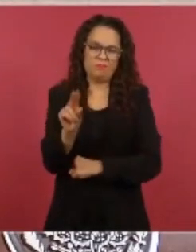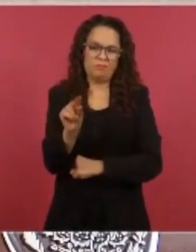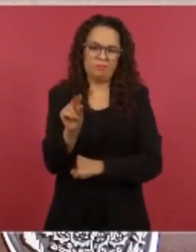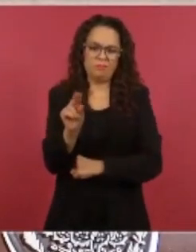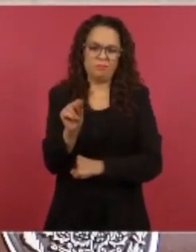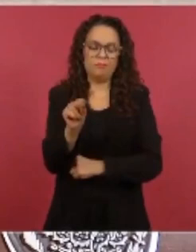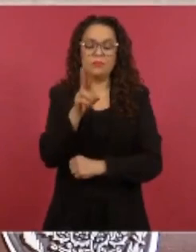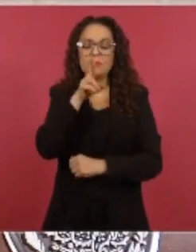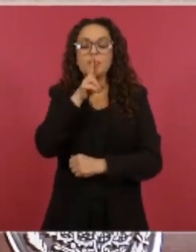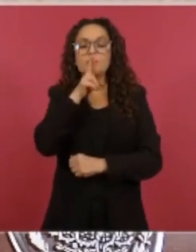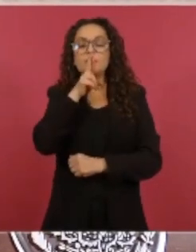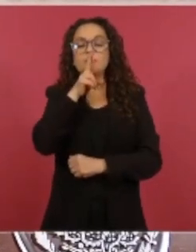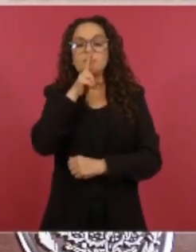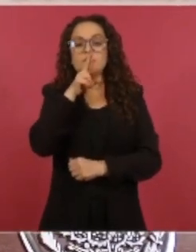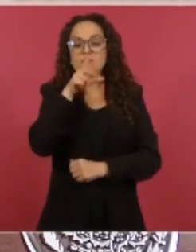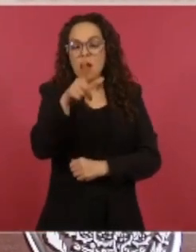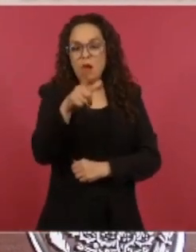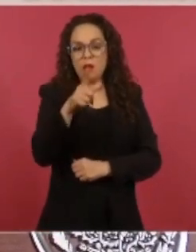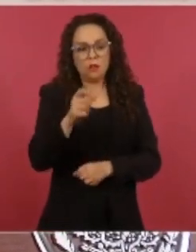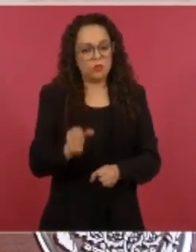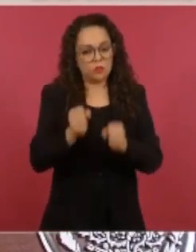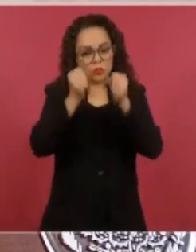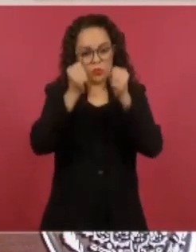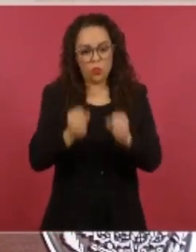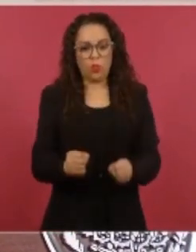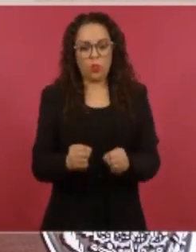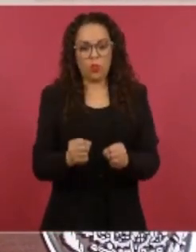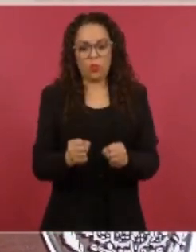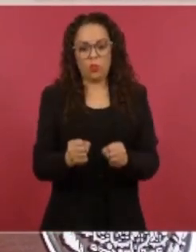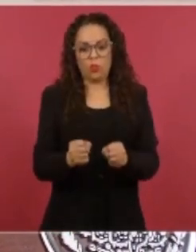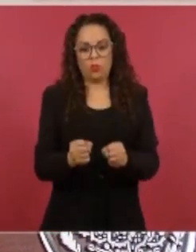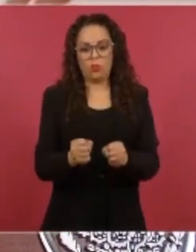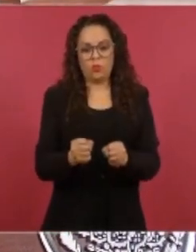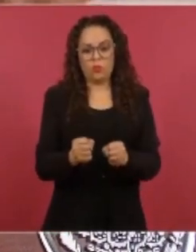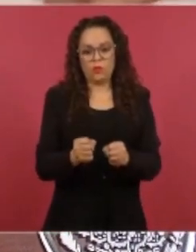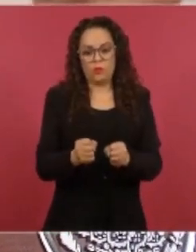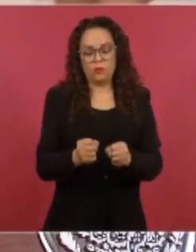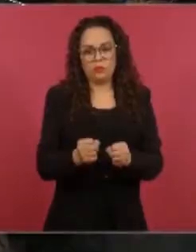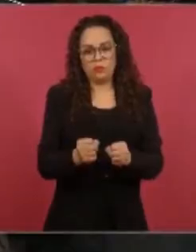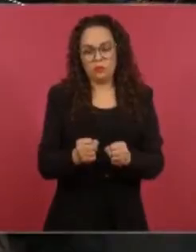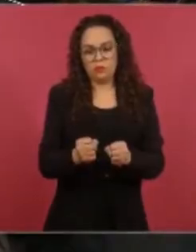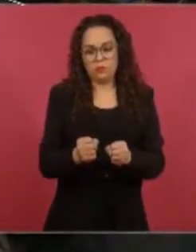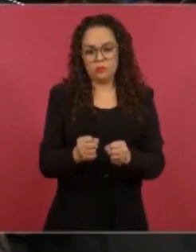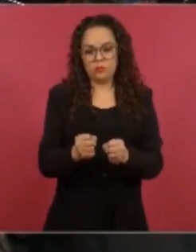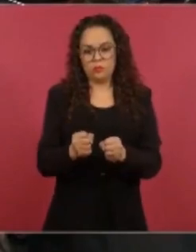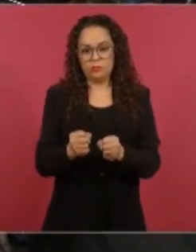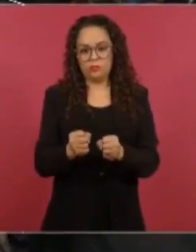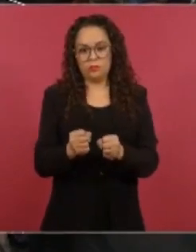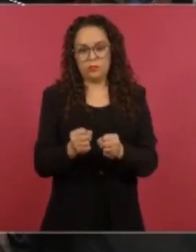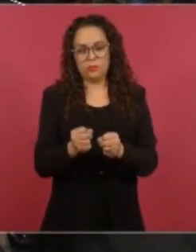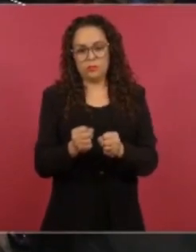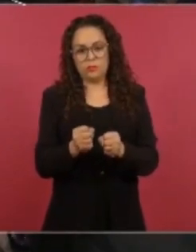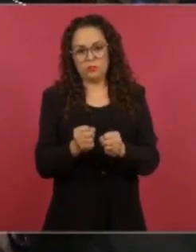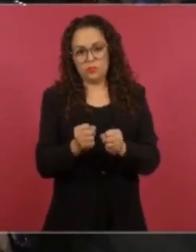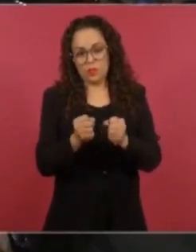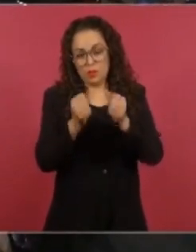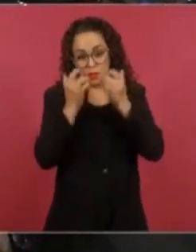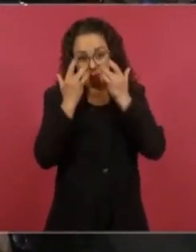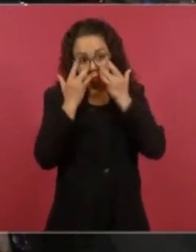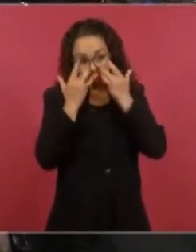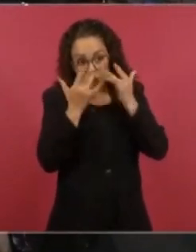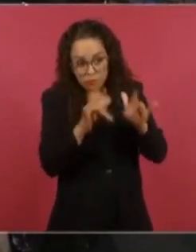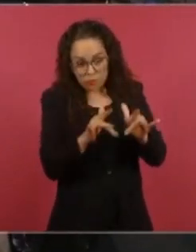se dediquen a la actividad.